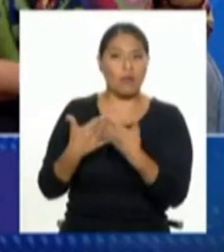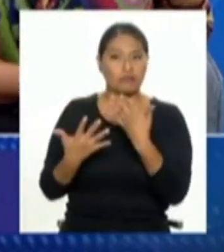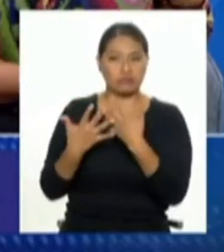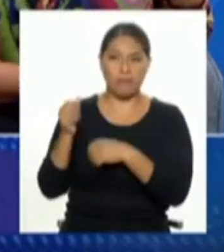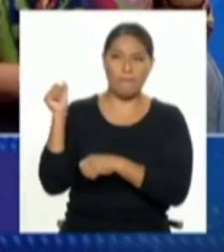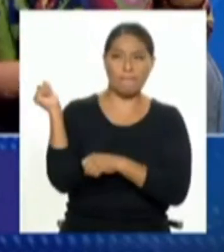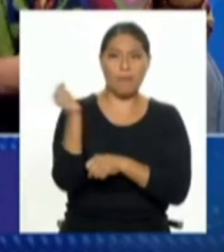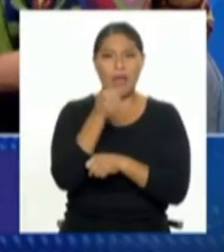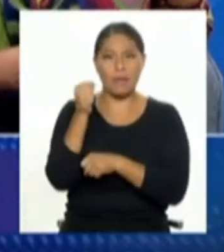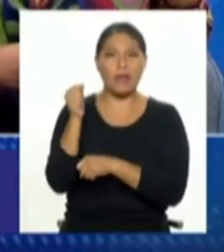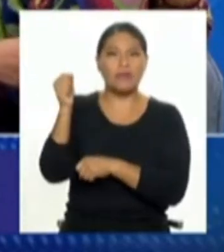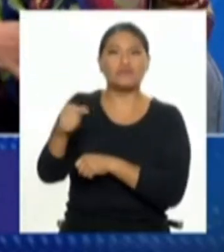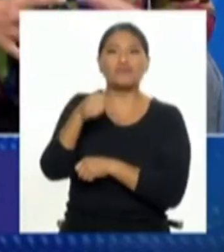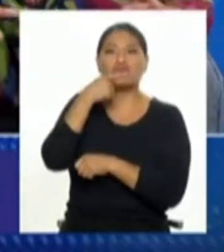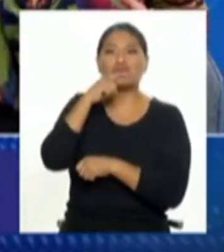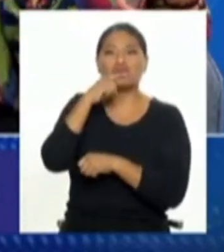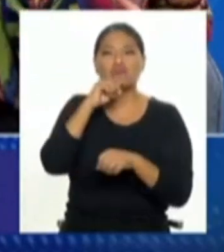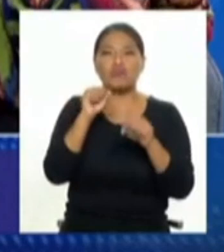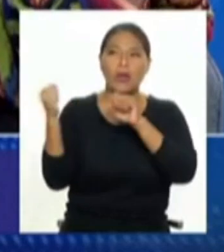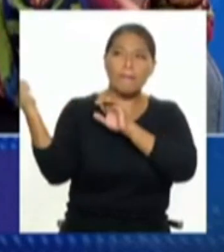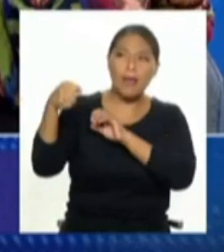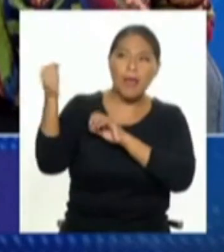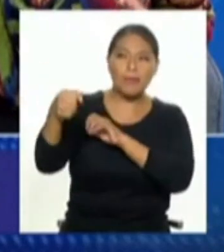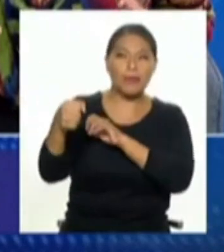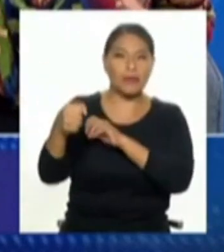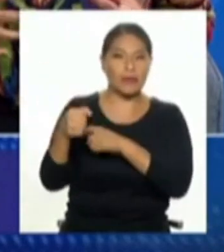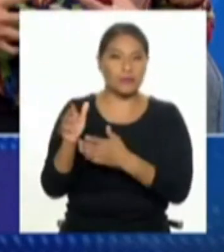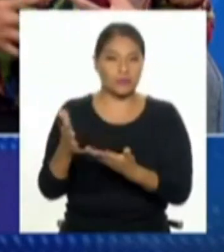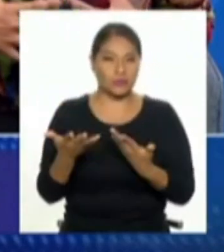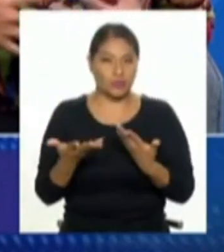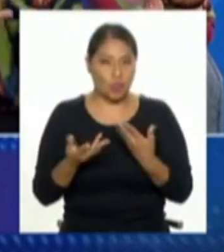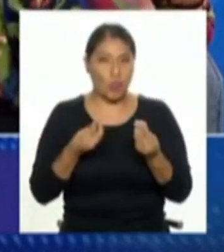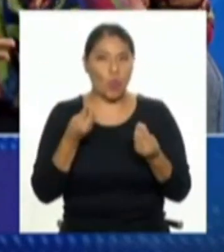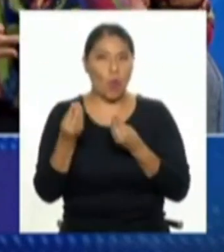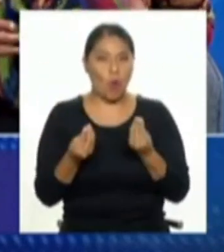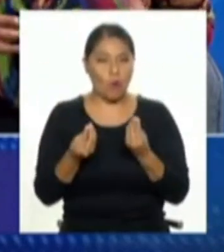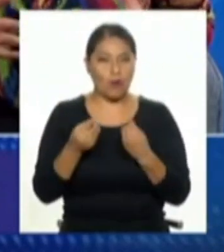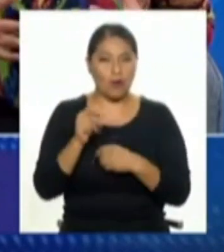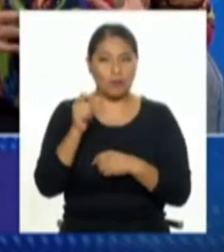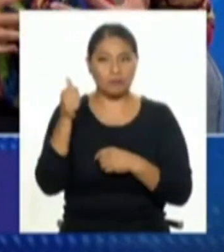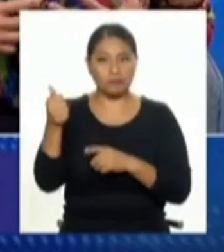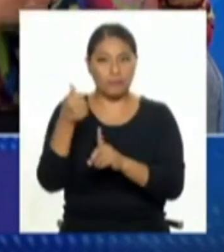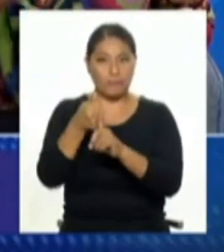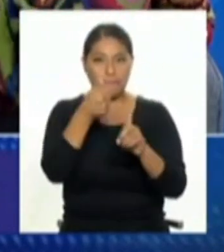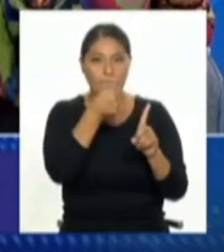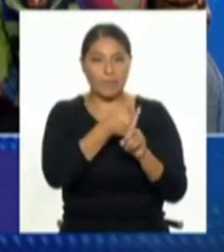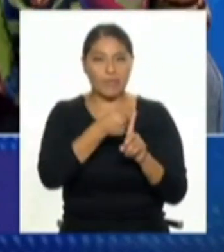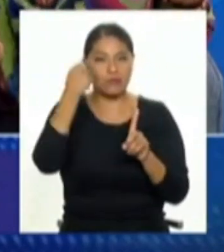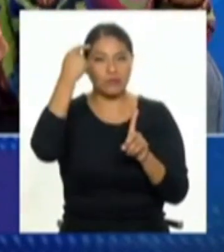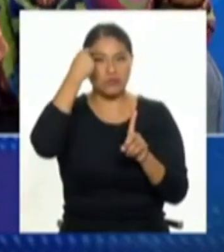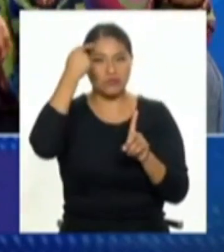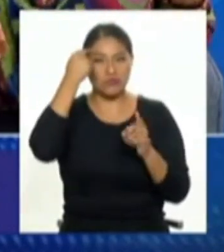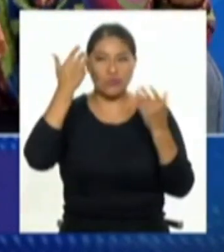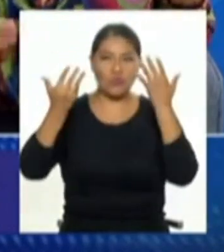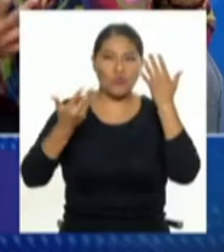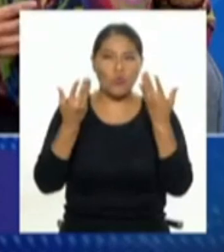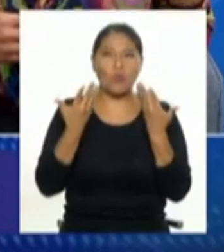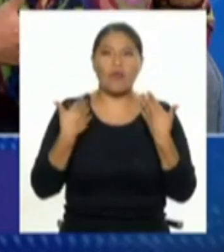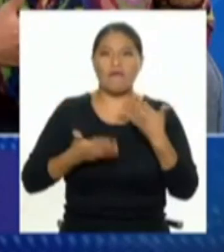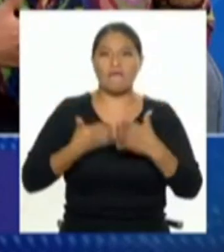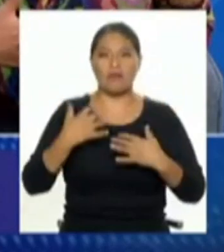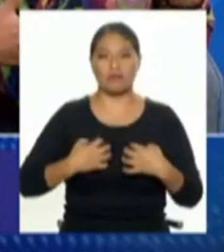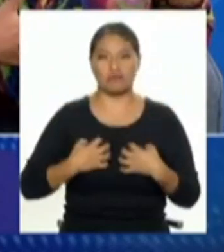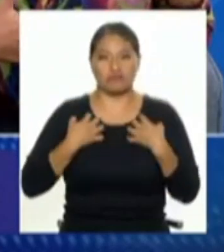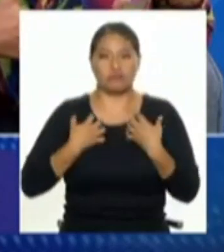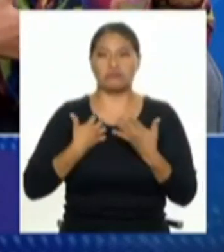un vehículo de transporte público. ¿Qué pasa con las personas? O ¿por qué se arrojan a esta situación y evidentemente